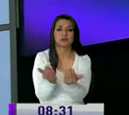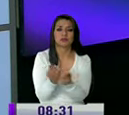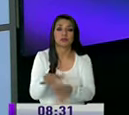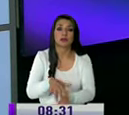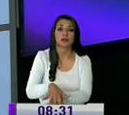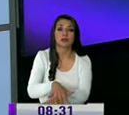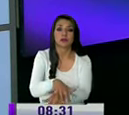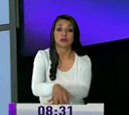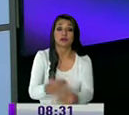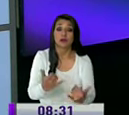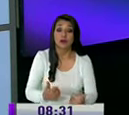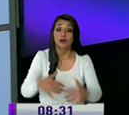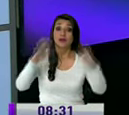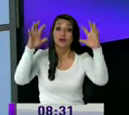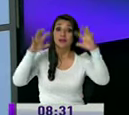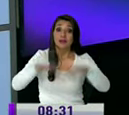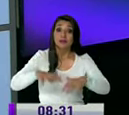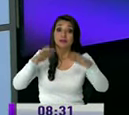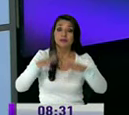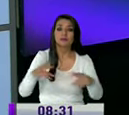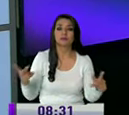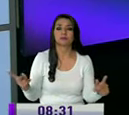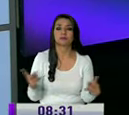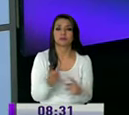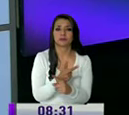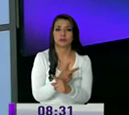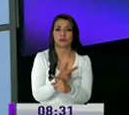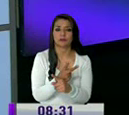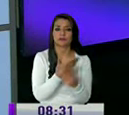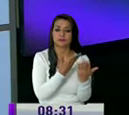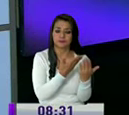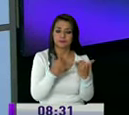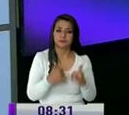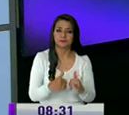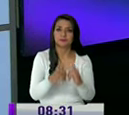y en esta época de invierno puede generarnos más de un problema Ali